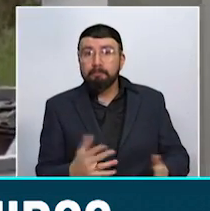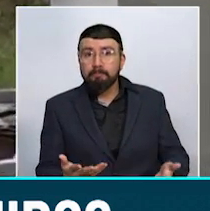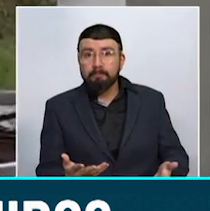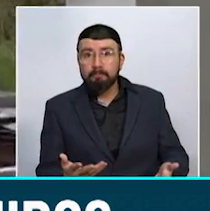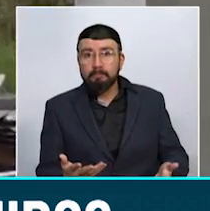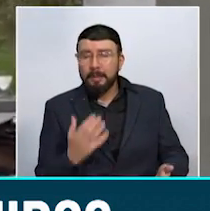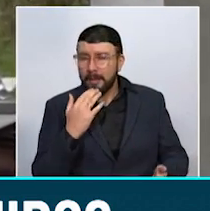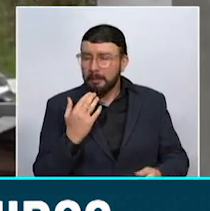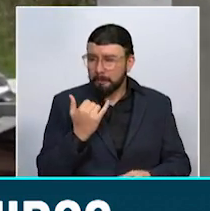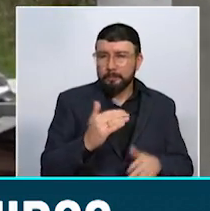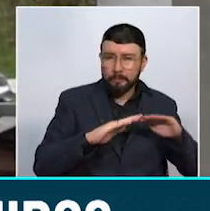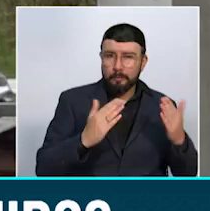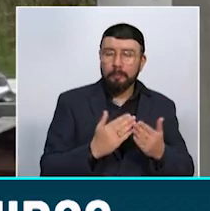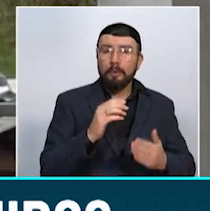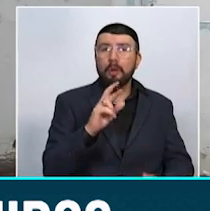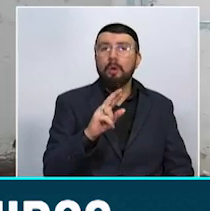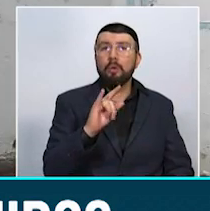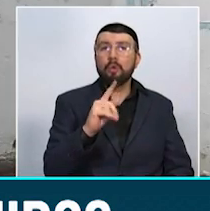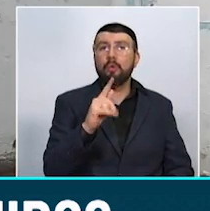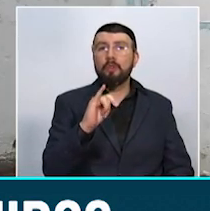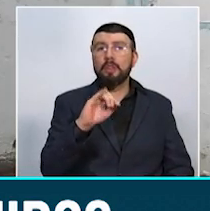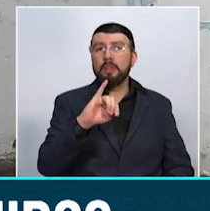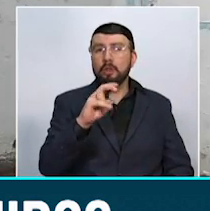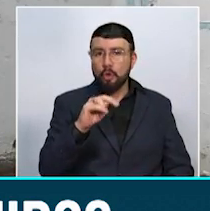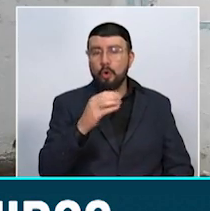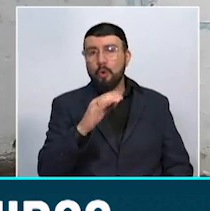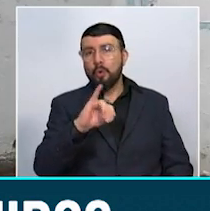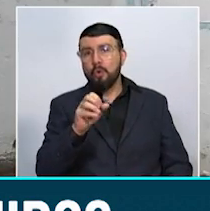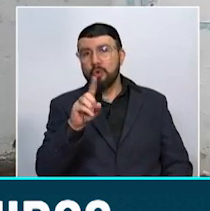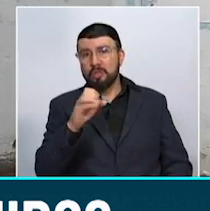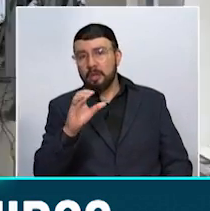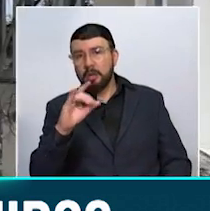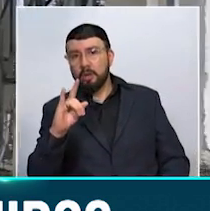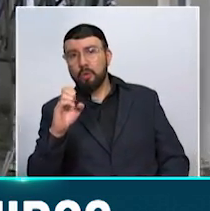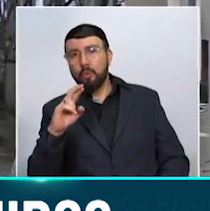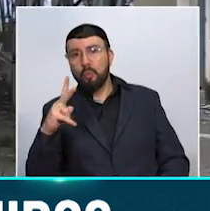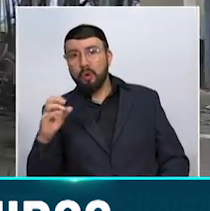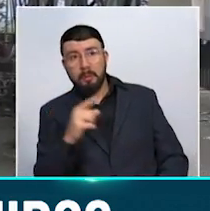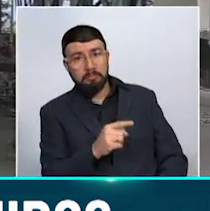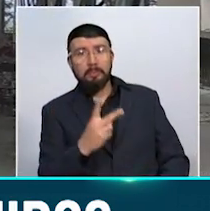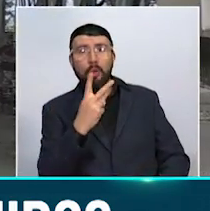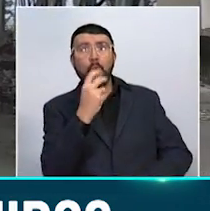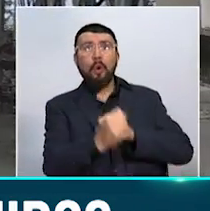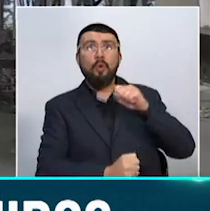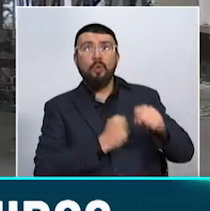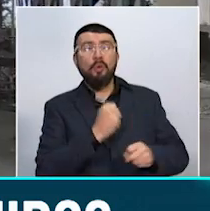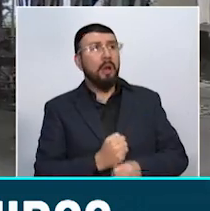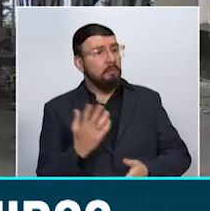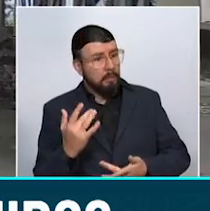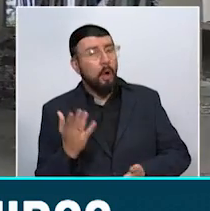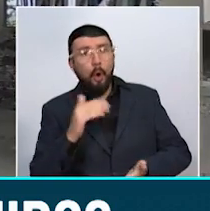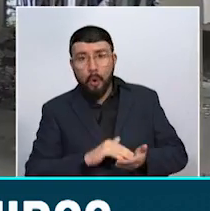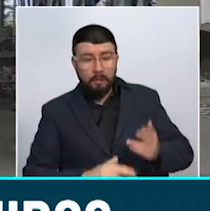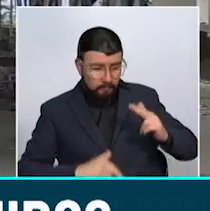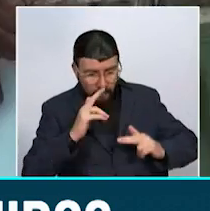Por ejemplo, en el colegio Rufino José Cuervo del sur de Armenia, los padres de familia llevan esperando dos años para que esta institución vuelva a estar al